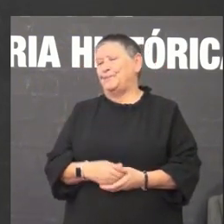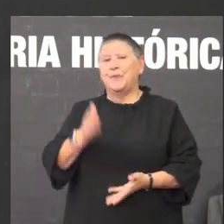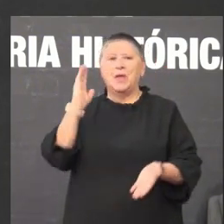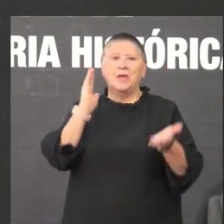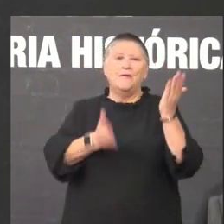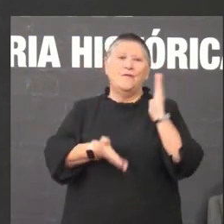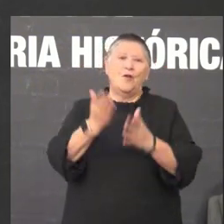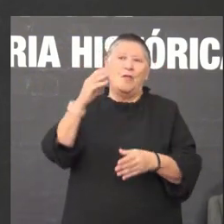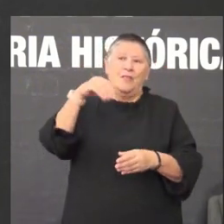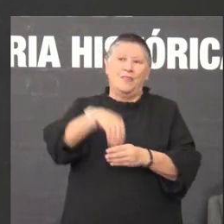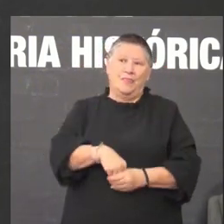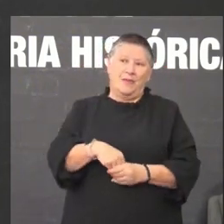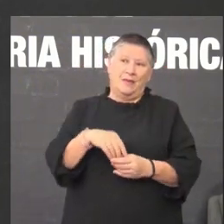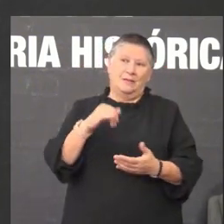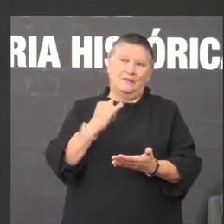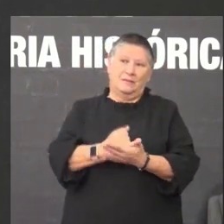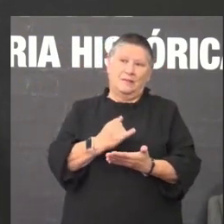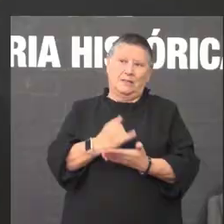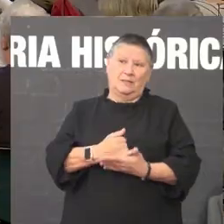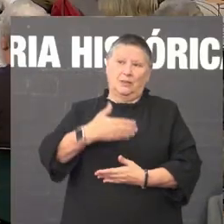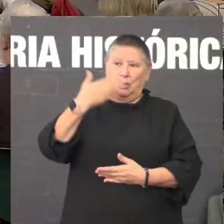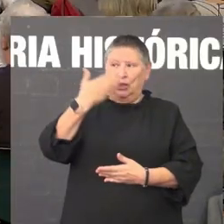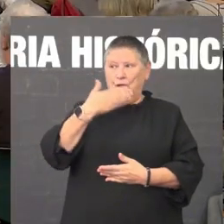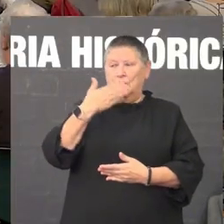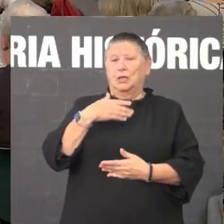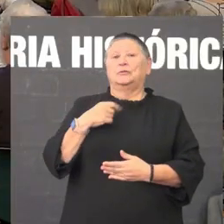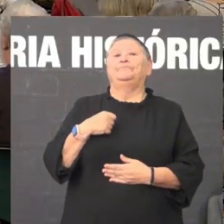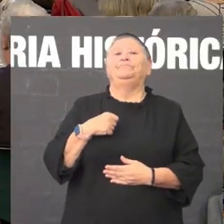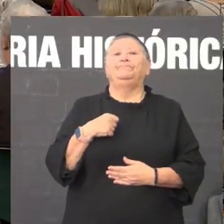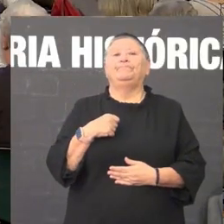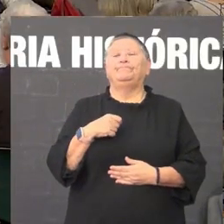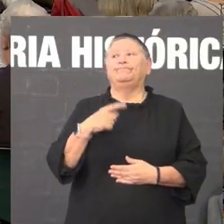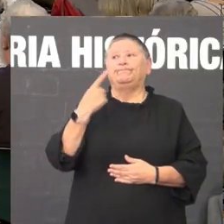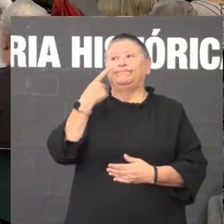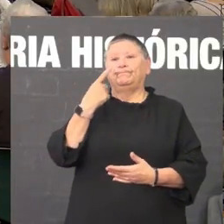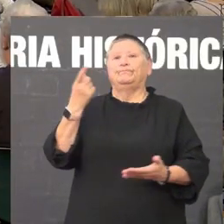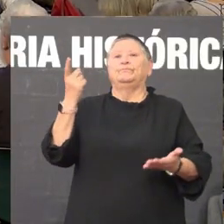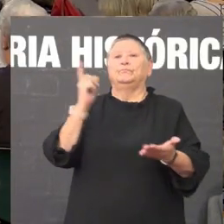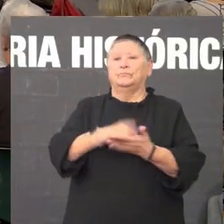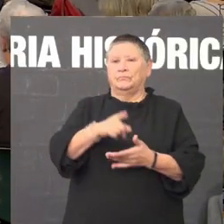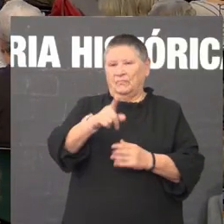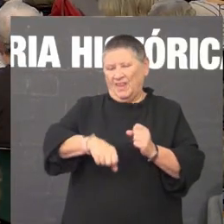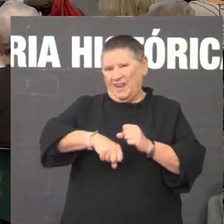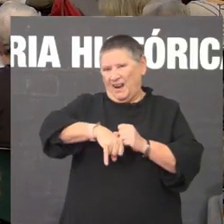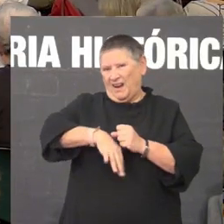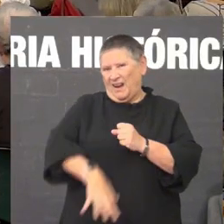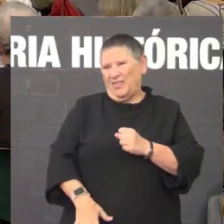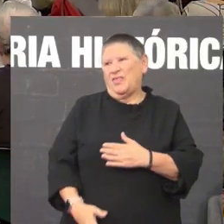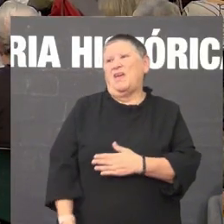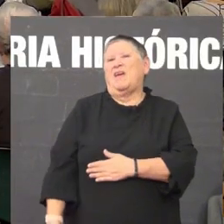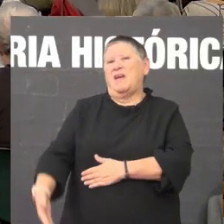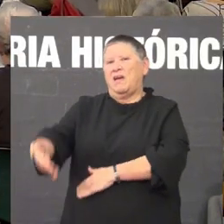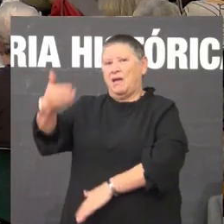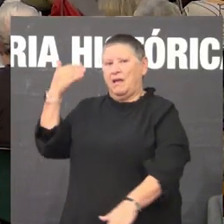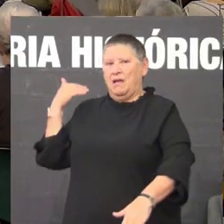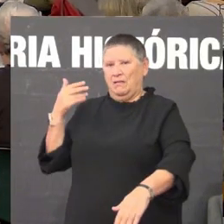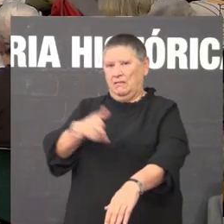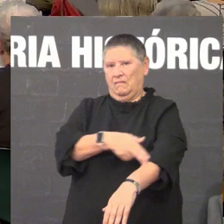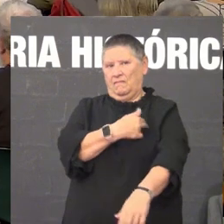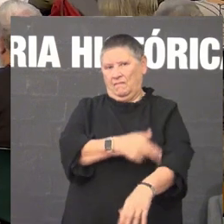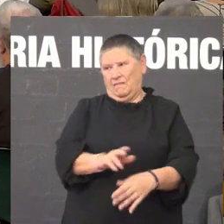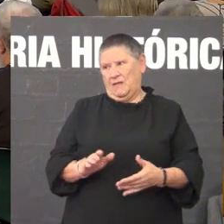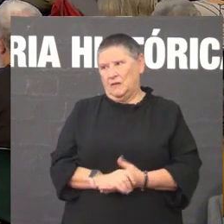nas escolas que é un dos elementos que de novo ten raíces moi anteriores moi